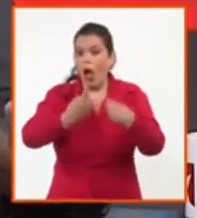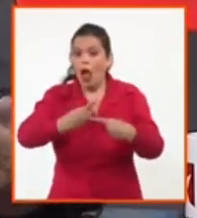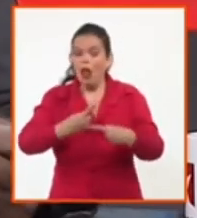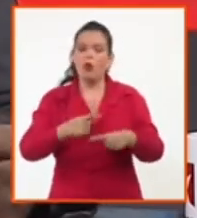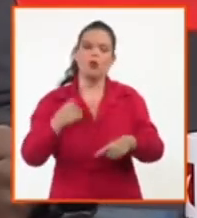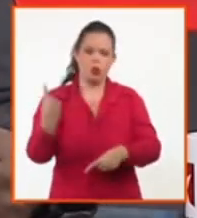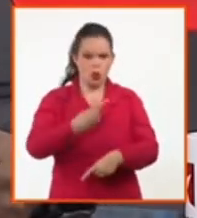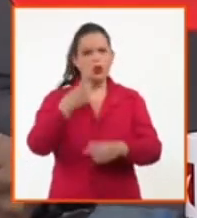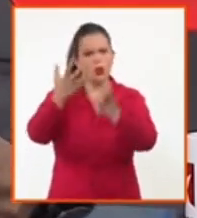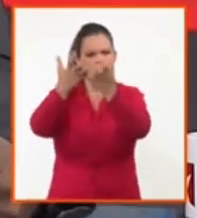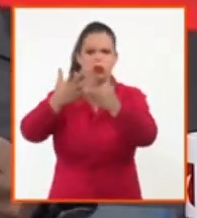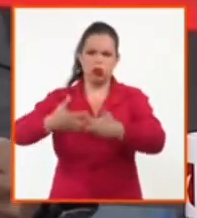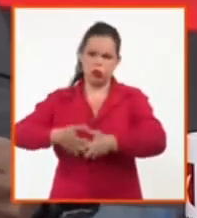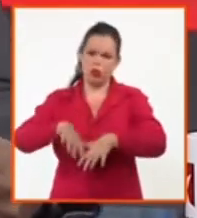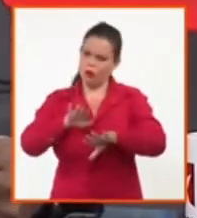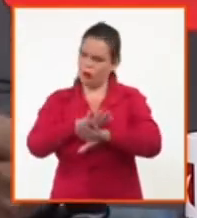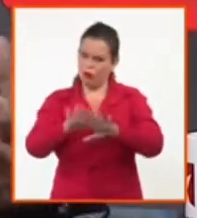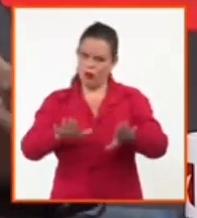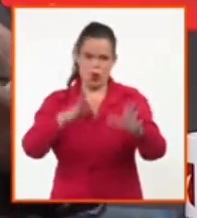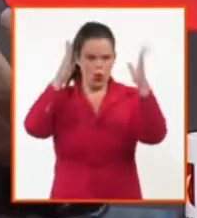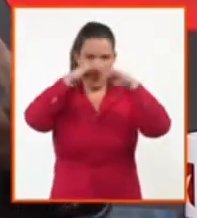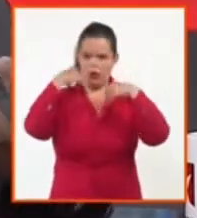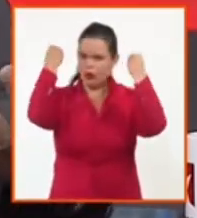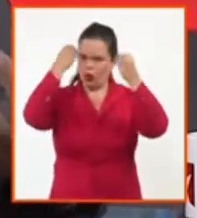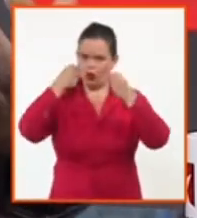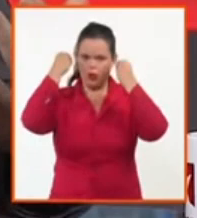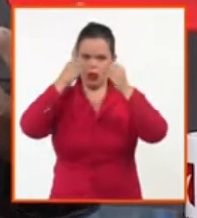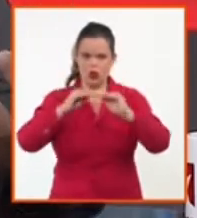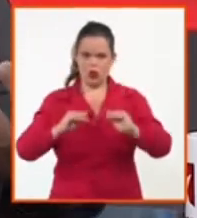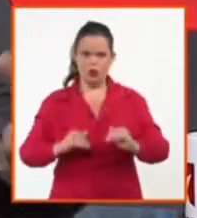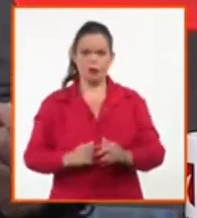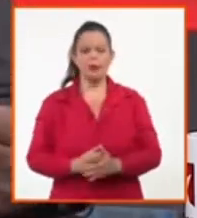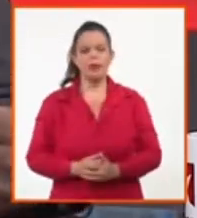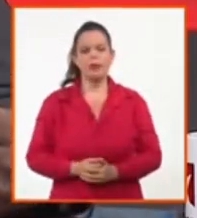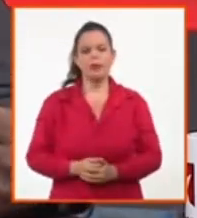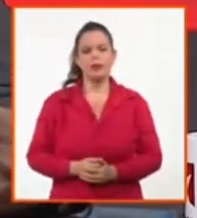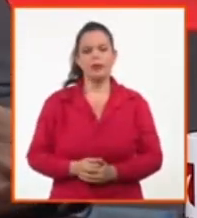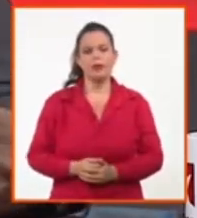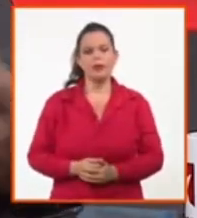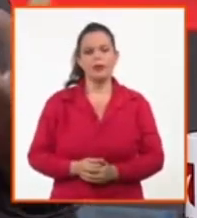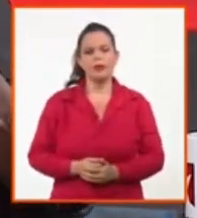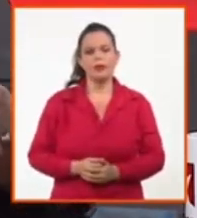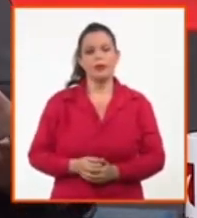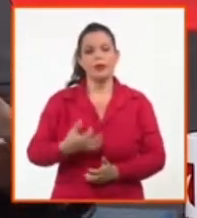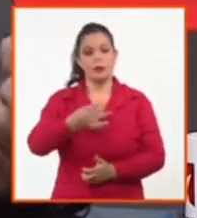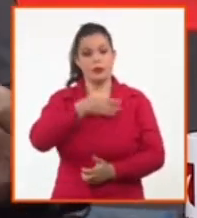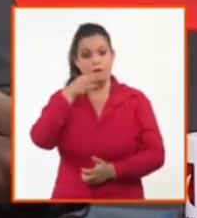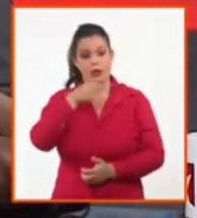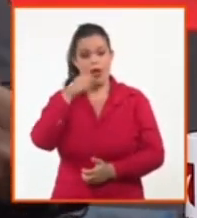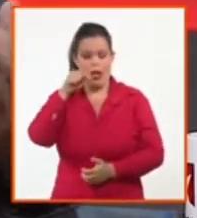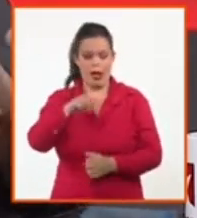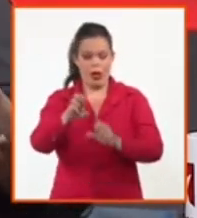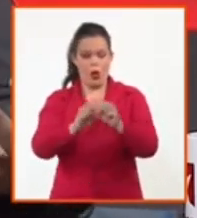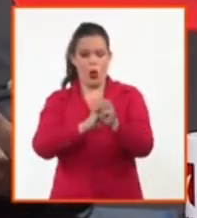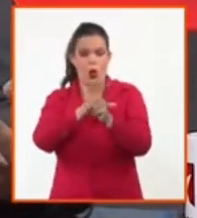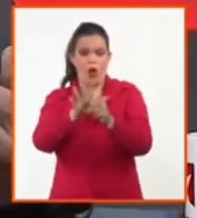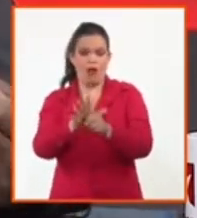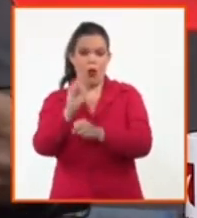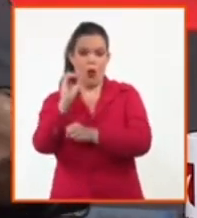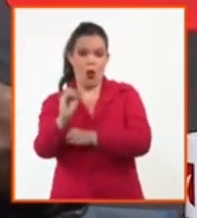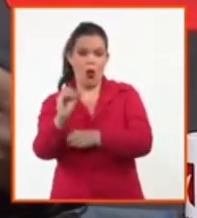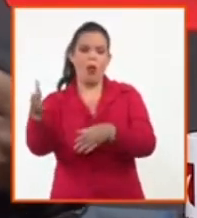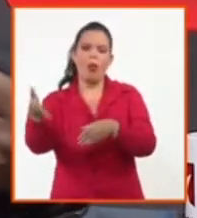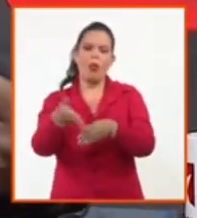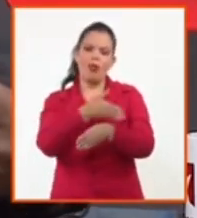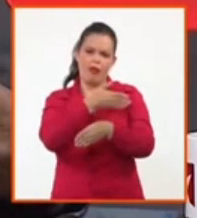intercambio de hoy por la tarde con el presidente. Nuestra apreciación es que es una cepa diferente que